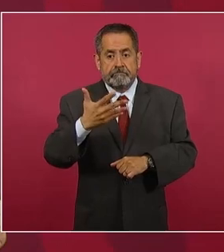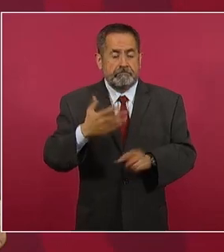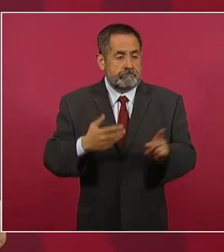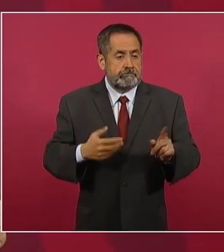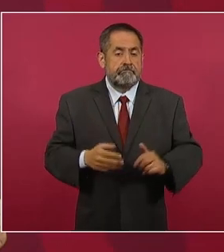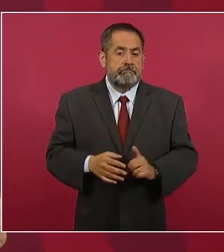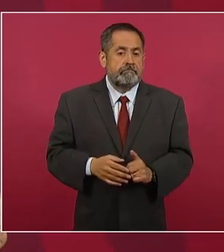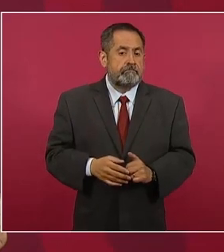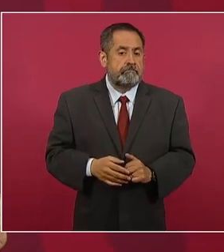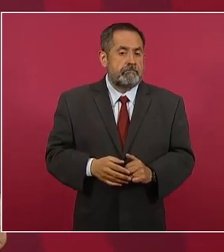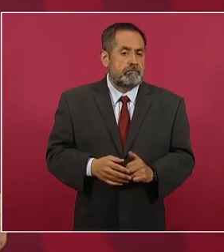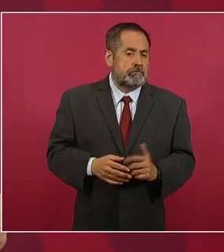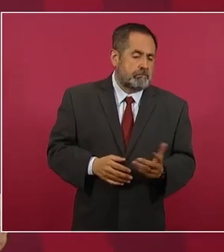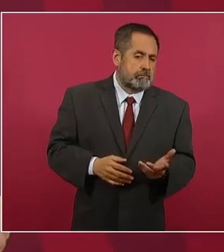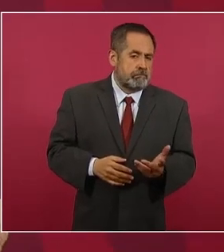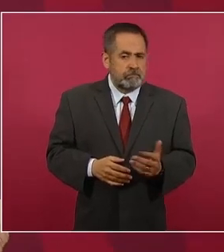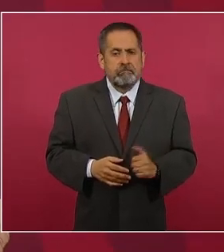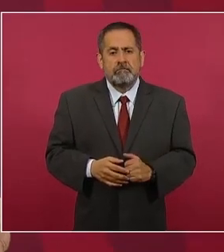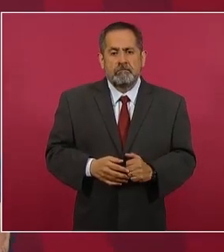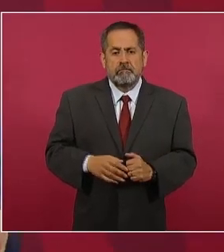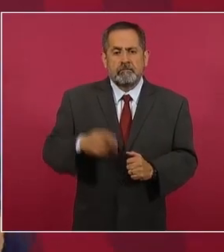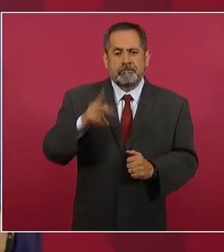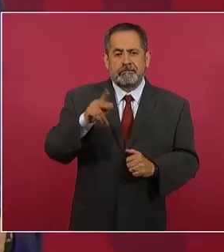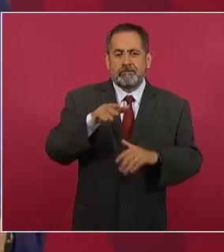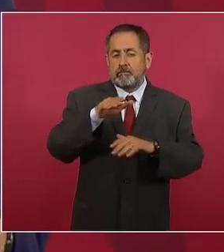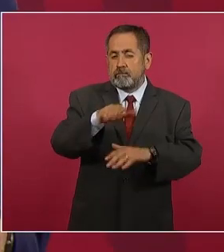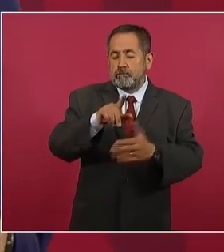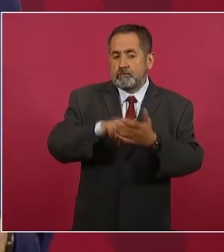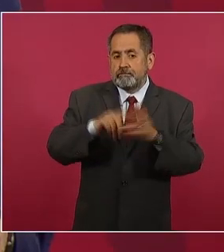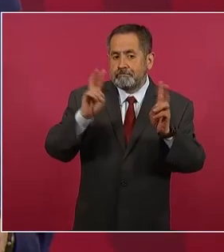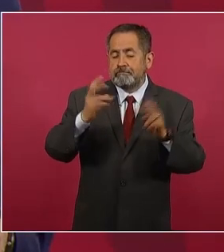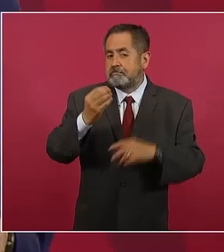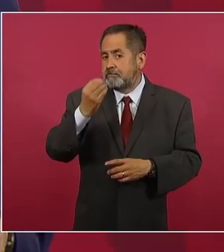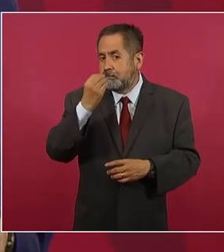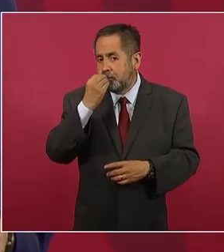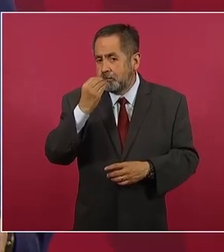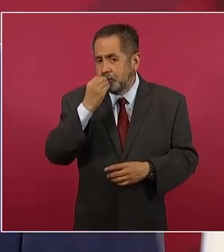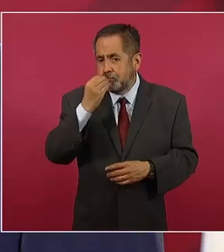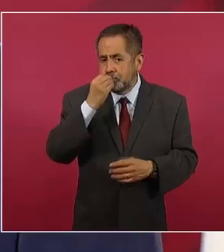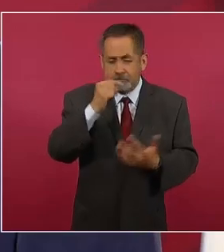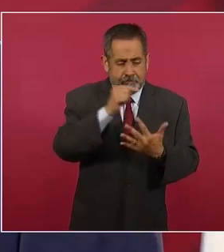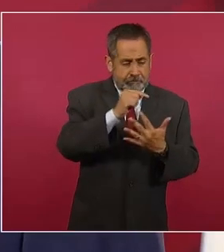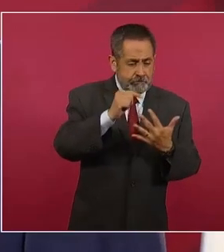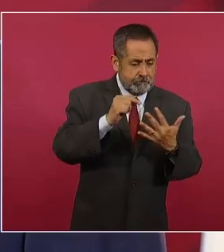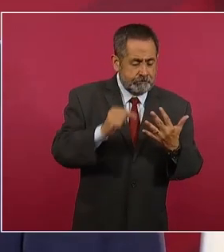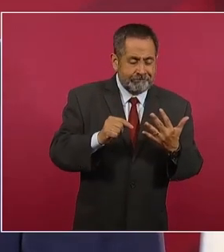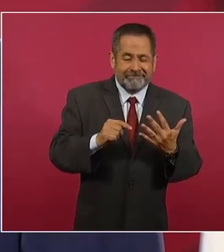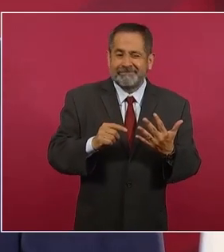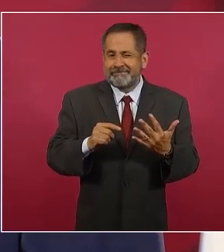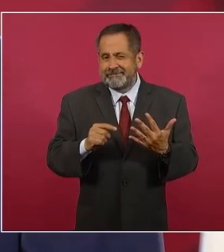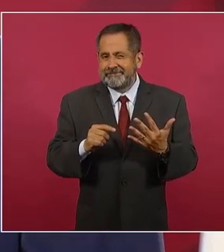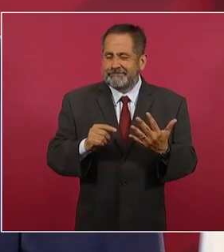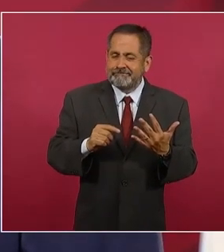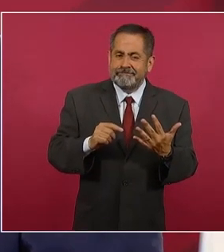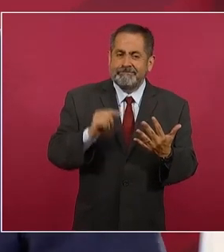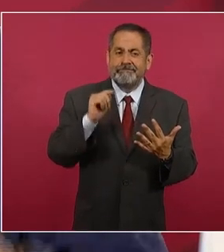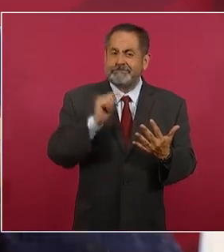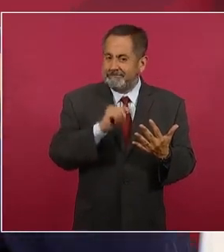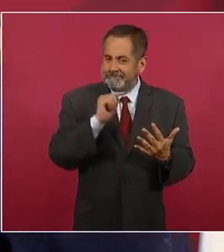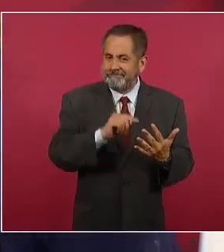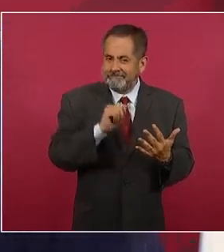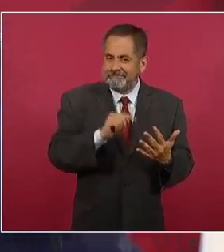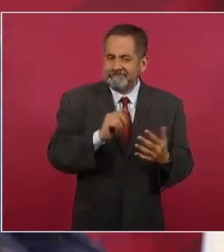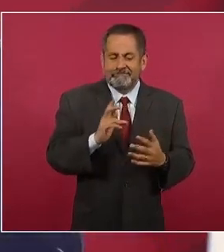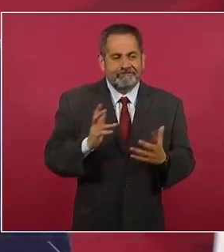Sin embargo, en lo que tiene que ver con alimentos y otros bienes, ahí